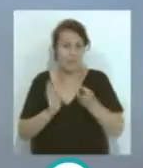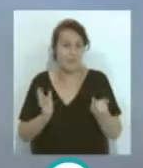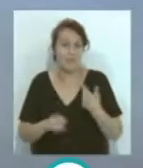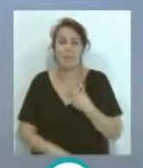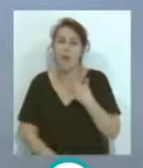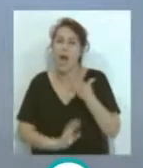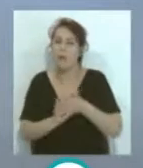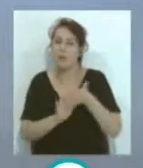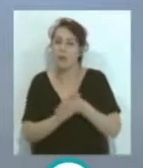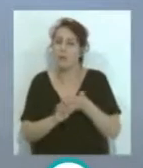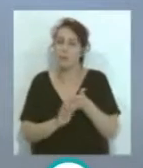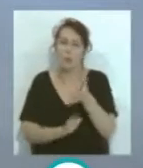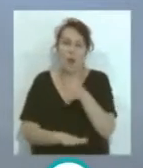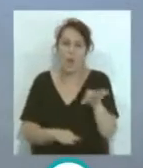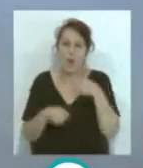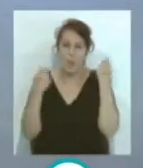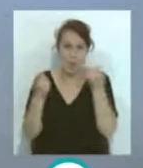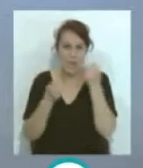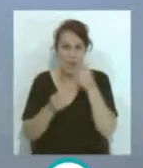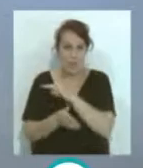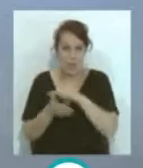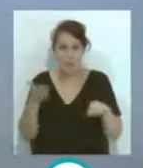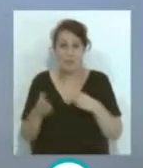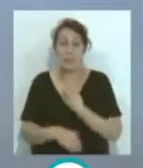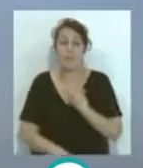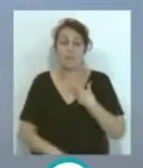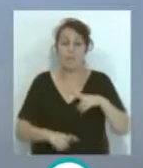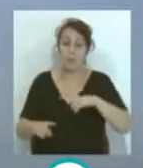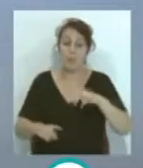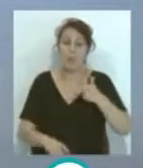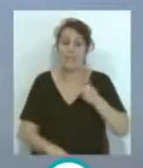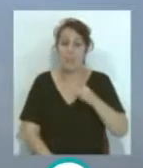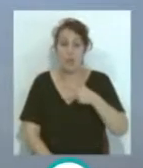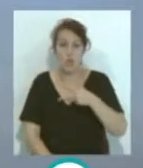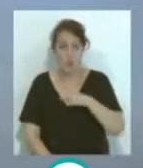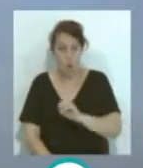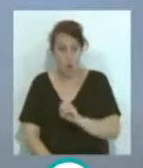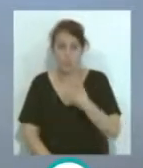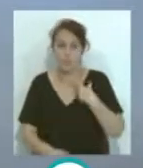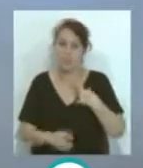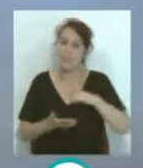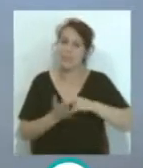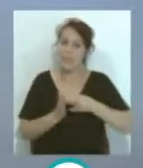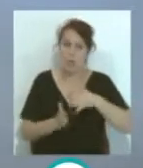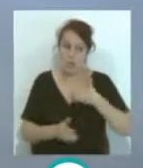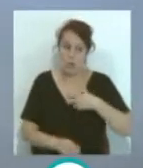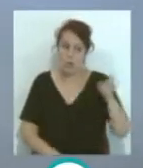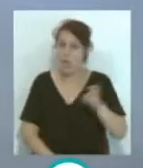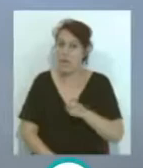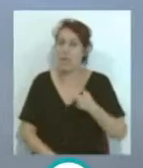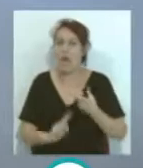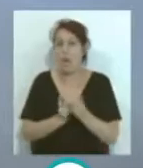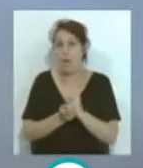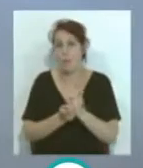Estamos hablando de la excelente también... ...campaña que está haciendo el Celta... ...del Chacho Caudet... ...desde que llegaba el técnico argentino... ...cambió un poco o un poco